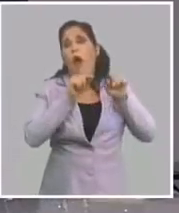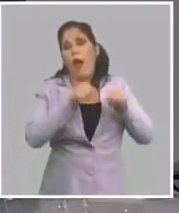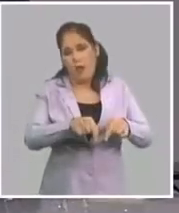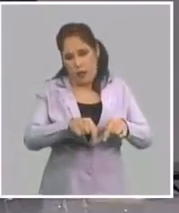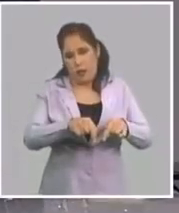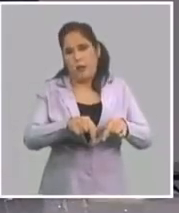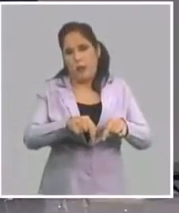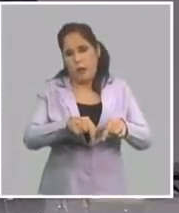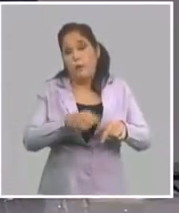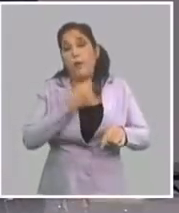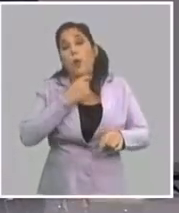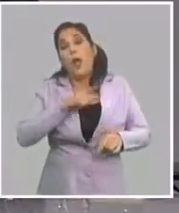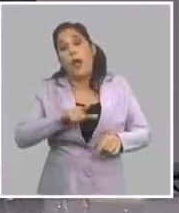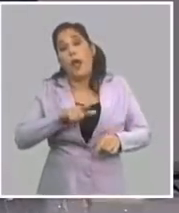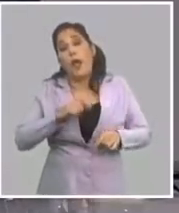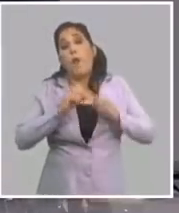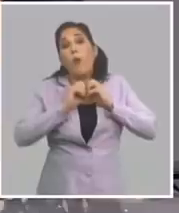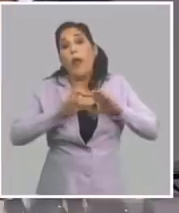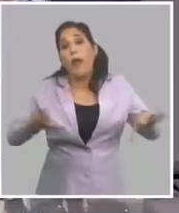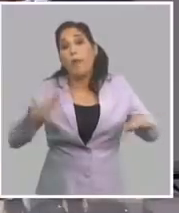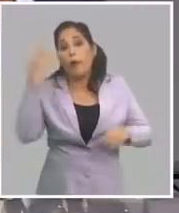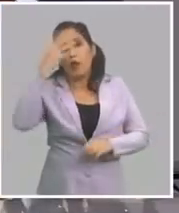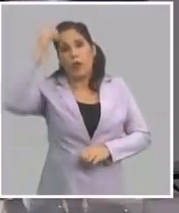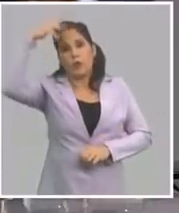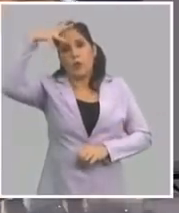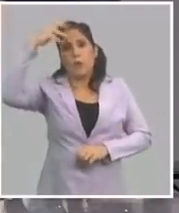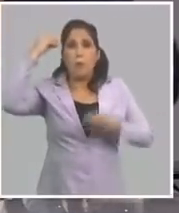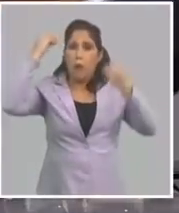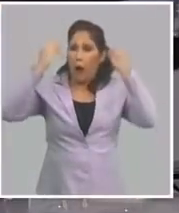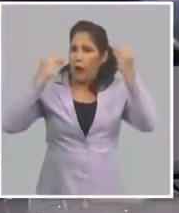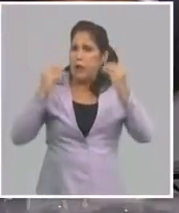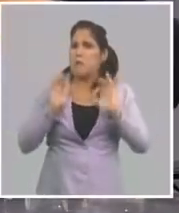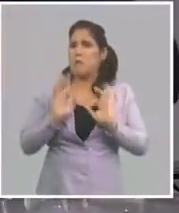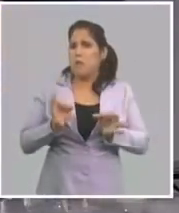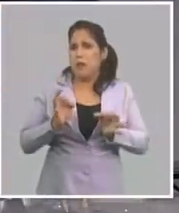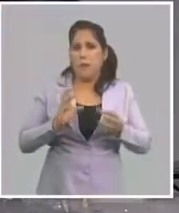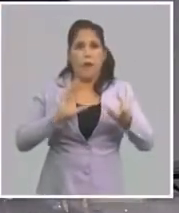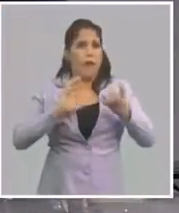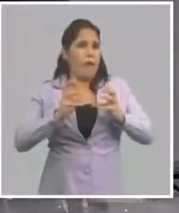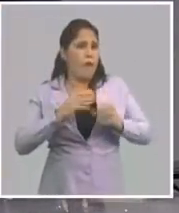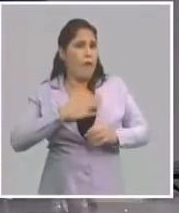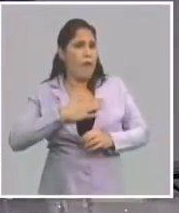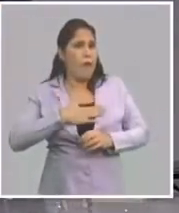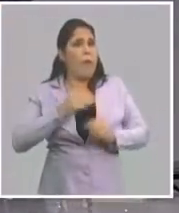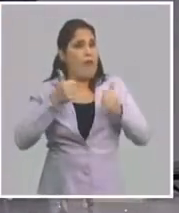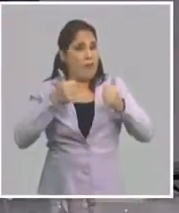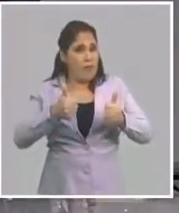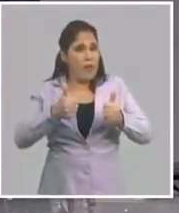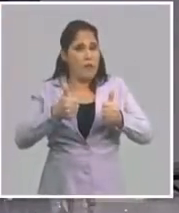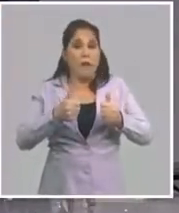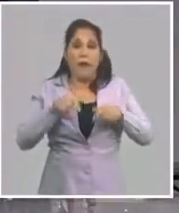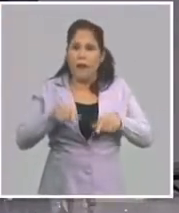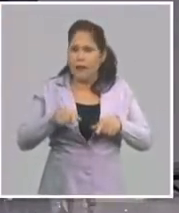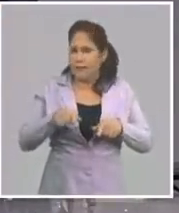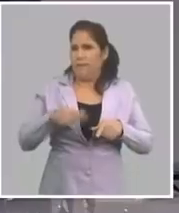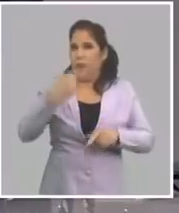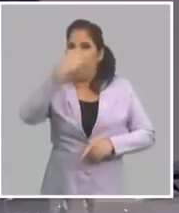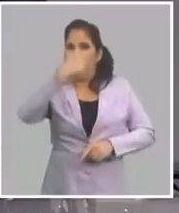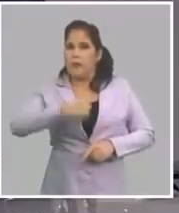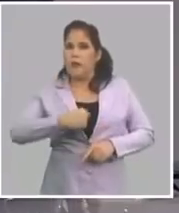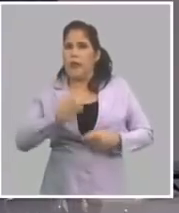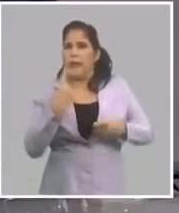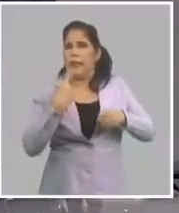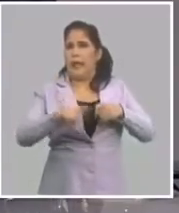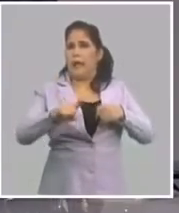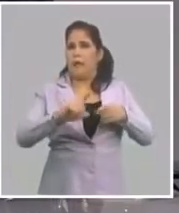quizás hay un ejemplo, que más allá de los análisis clásicos que se hacen y que son correctos, hay un papel de la personalidad